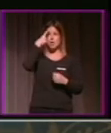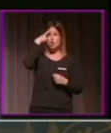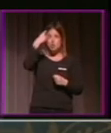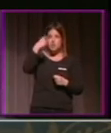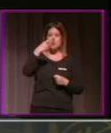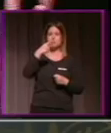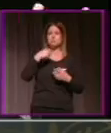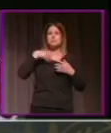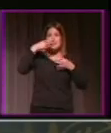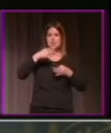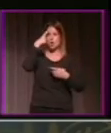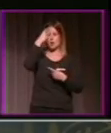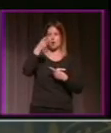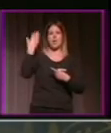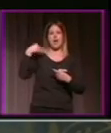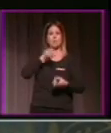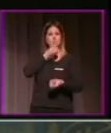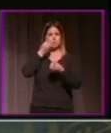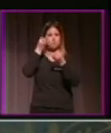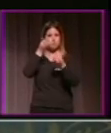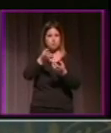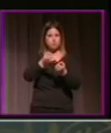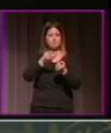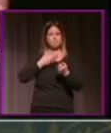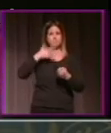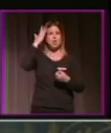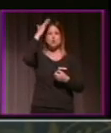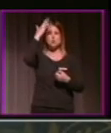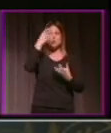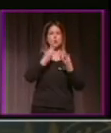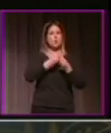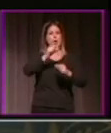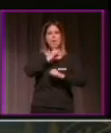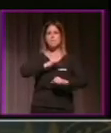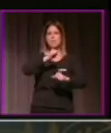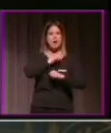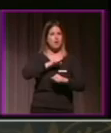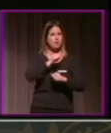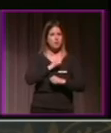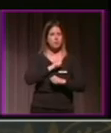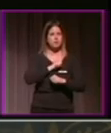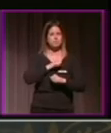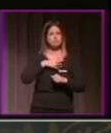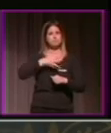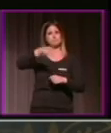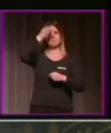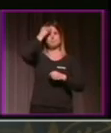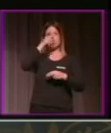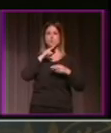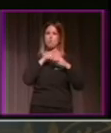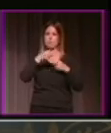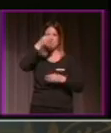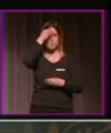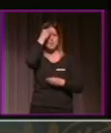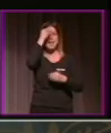Ramos va a ser el domingo de Ramos siempre, y la Pascua de Resurrección lo será. No va haber cofradía. Y el jueves, fiestas, eso está... Sí, pero lo único